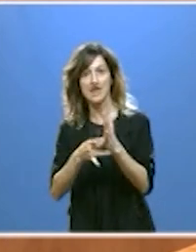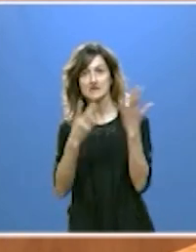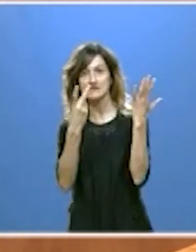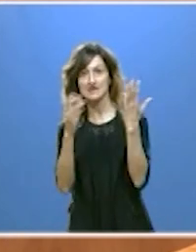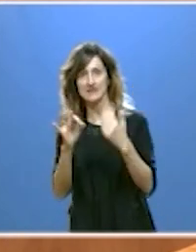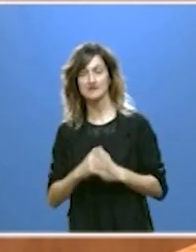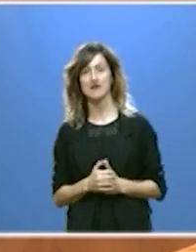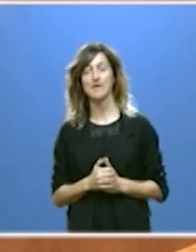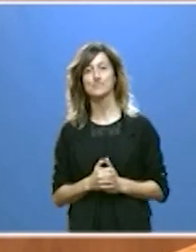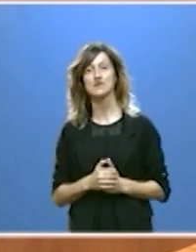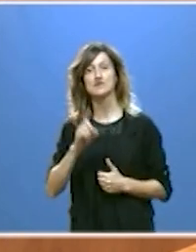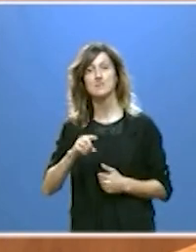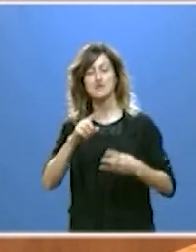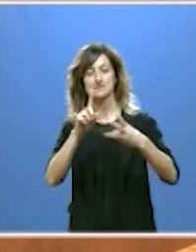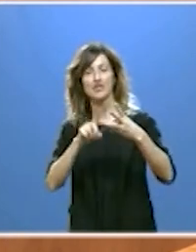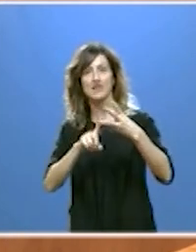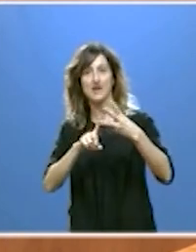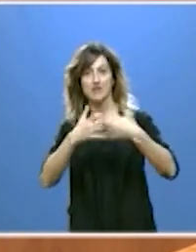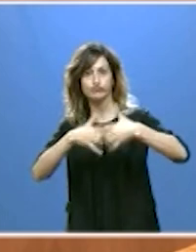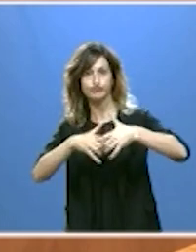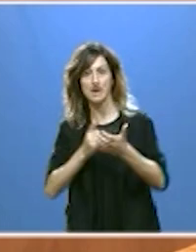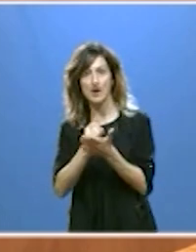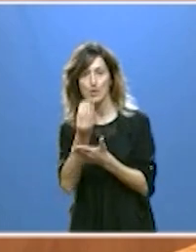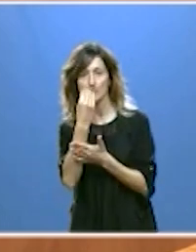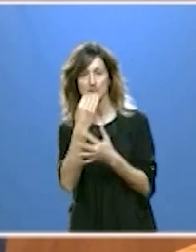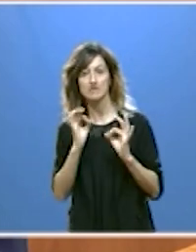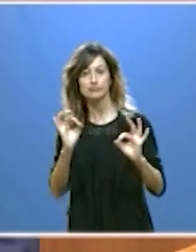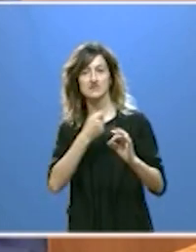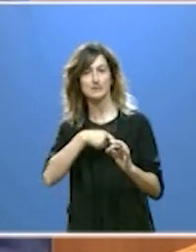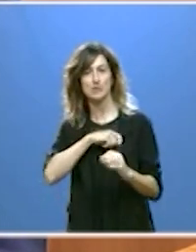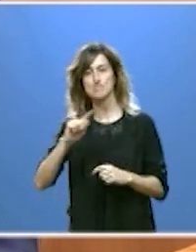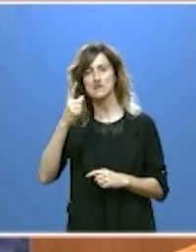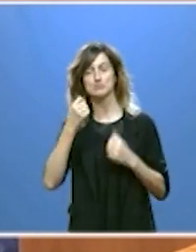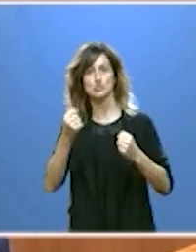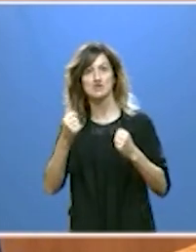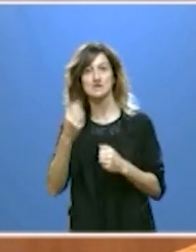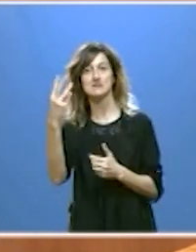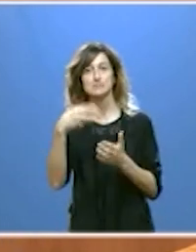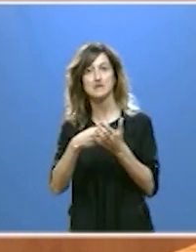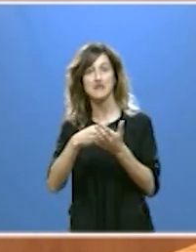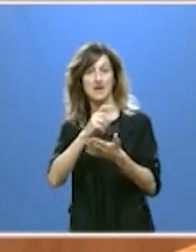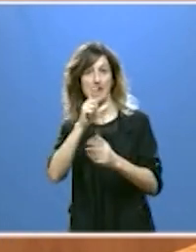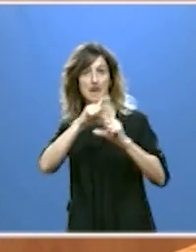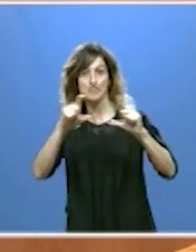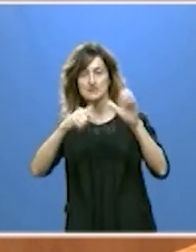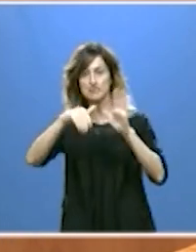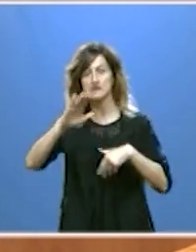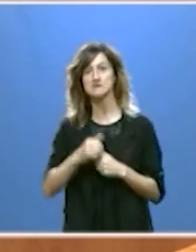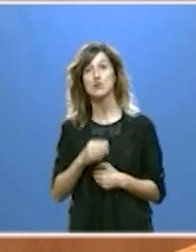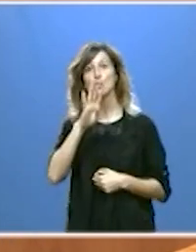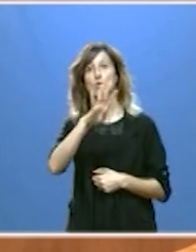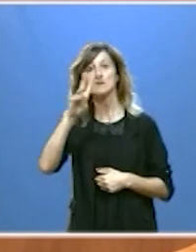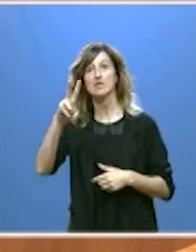y tenemos la tercera industria agroalimentaria española más potente con más de 3.000 empresas, 42